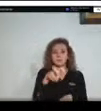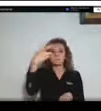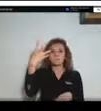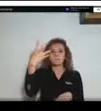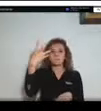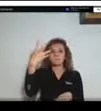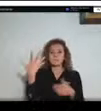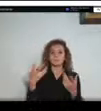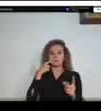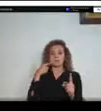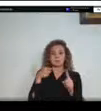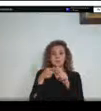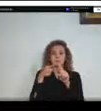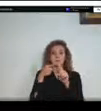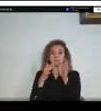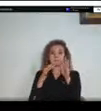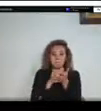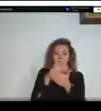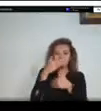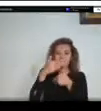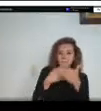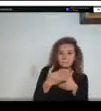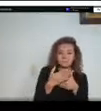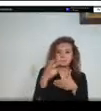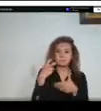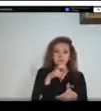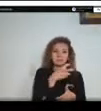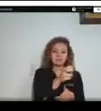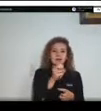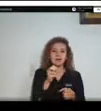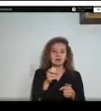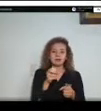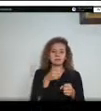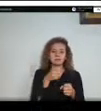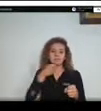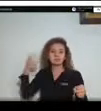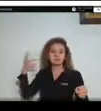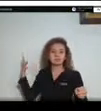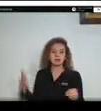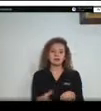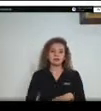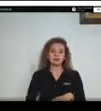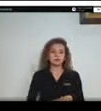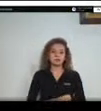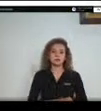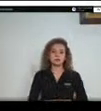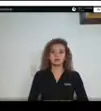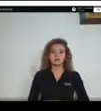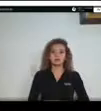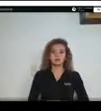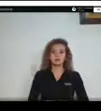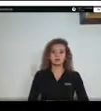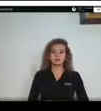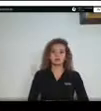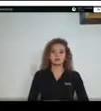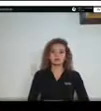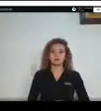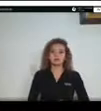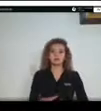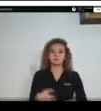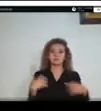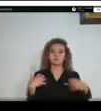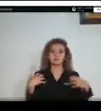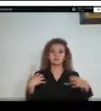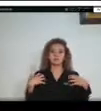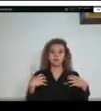serpiente cazadora como esta, una maquilunus carinatus, otra especie también afectada a este ejemplar fue rescatado con